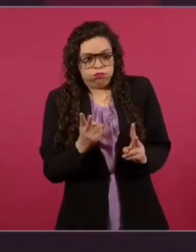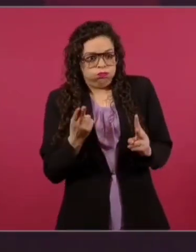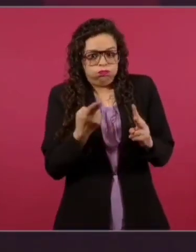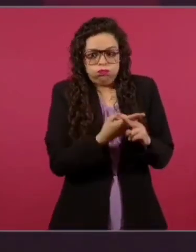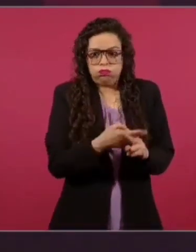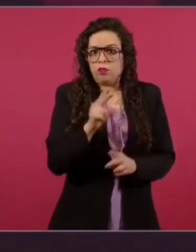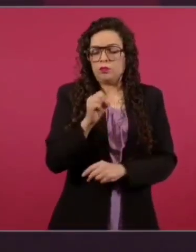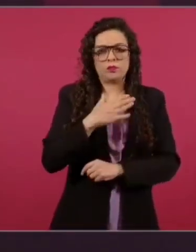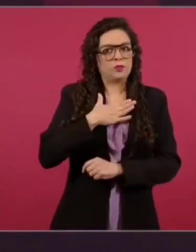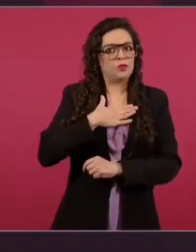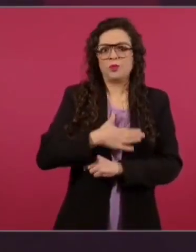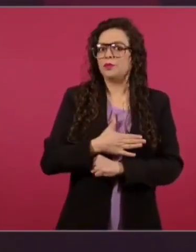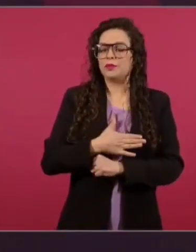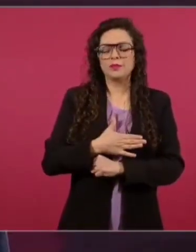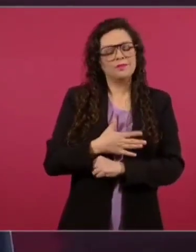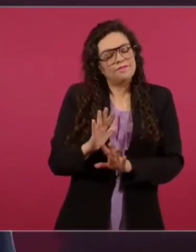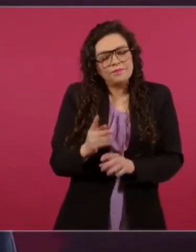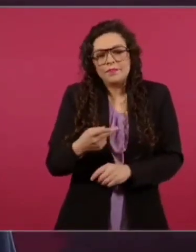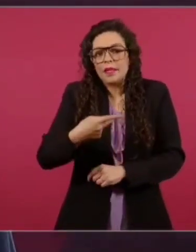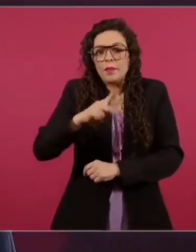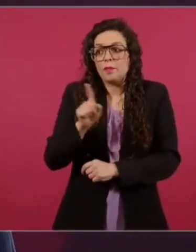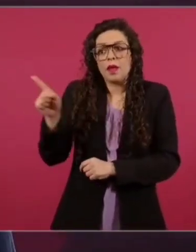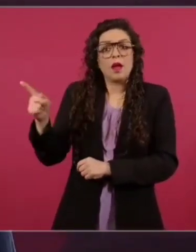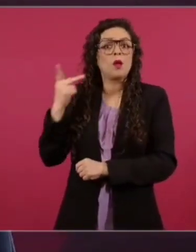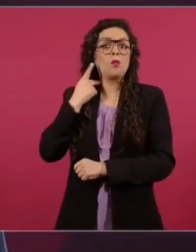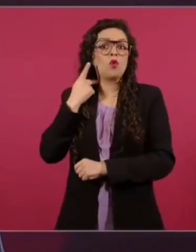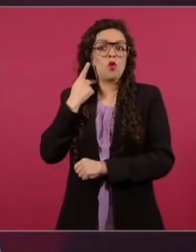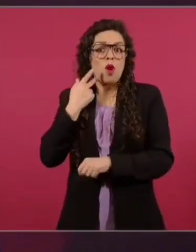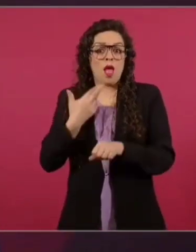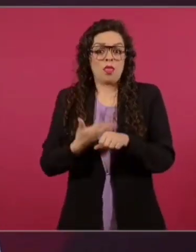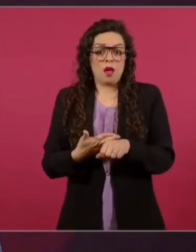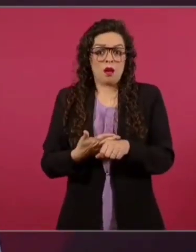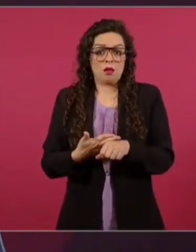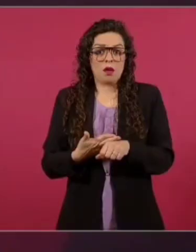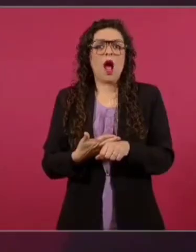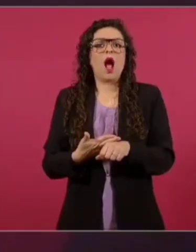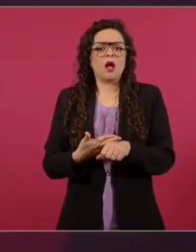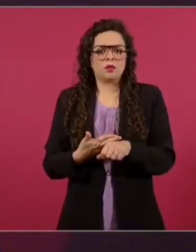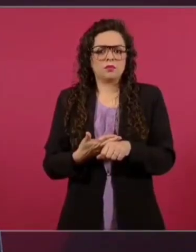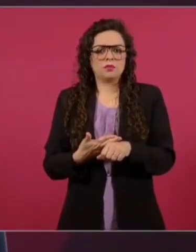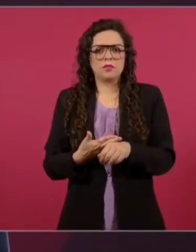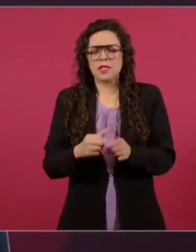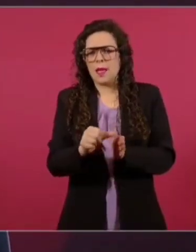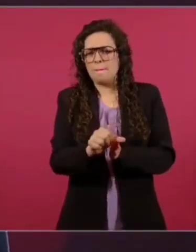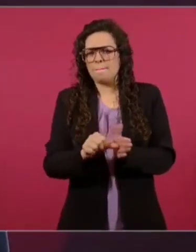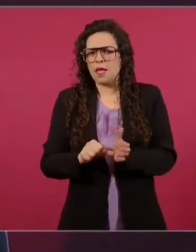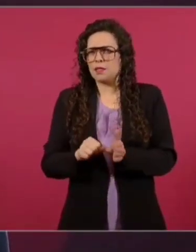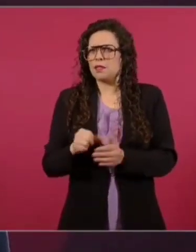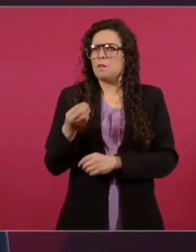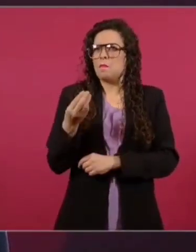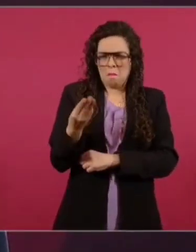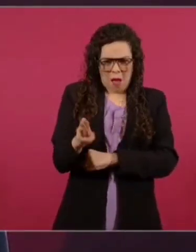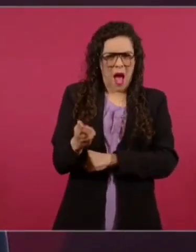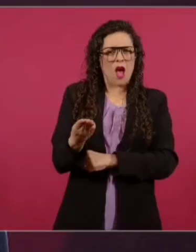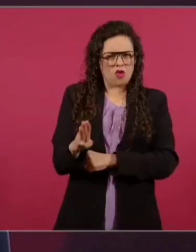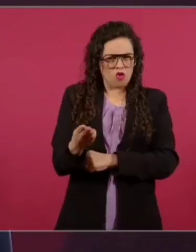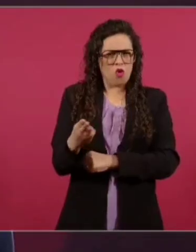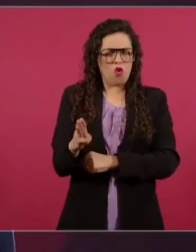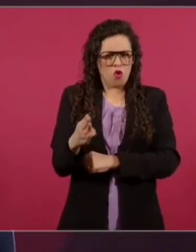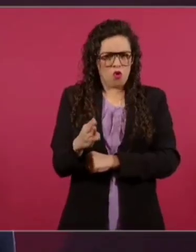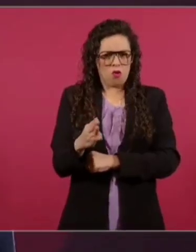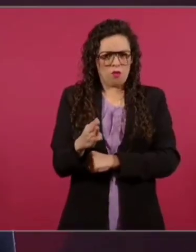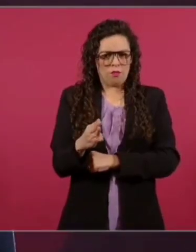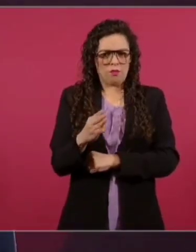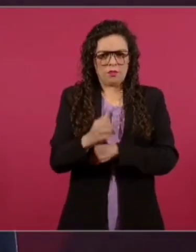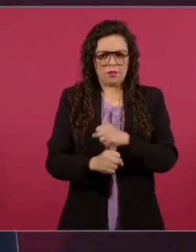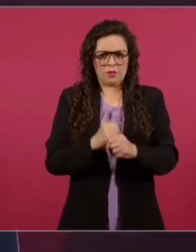Y sale el procurador en mayo de 1994